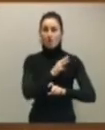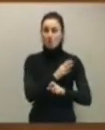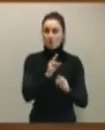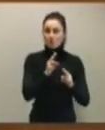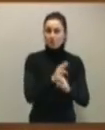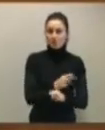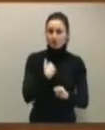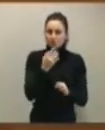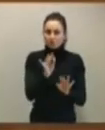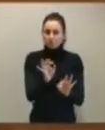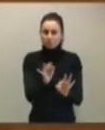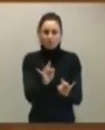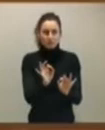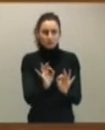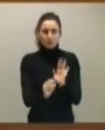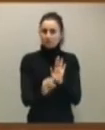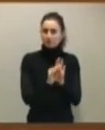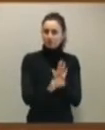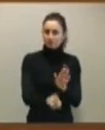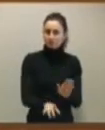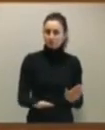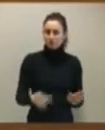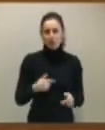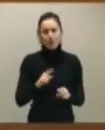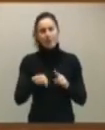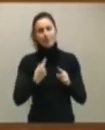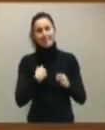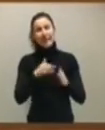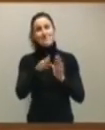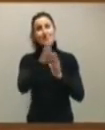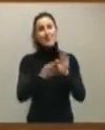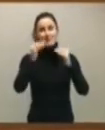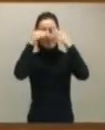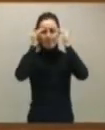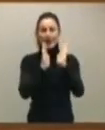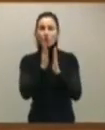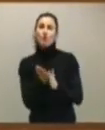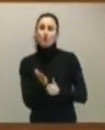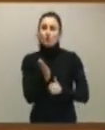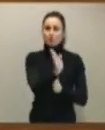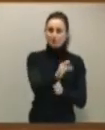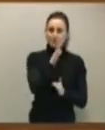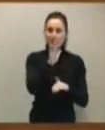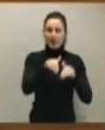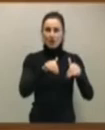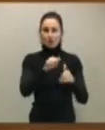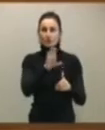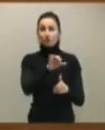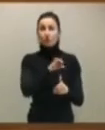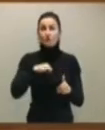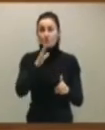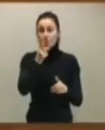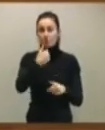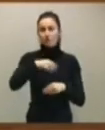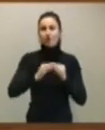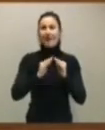lleva en el conjunto… Sí, lo lleva en el conjunto… Sí, ya le pasaré a usted el programa marco para las elecciones autonómicas y municipales. Porque nosotros estas cosas, como las hacemos